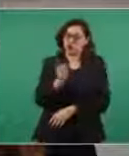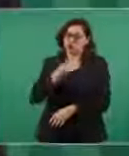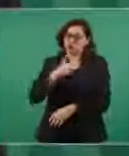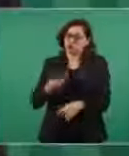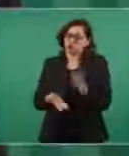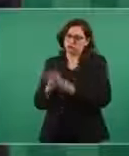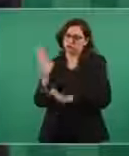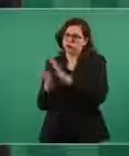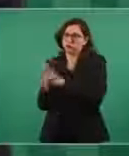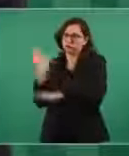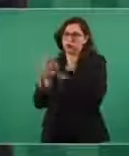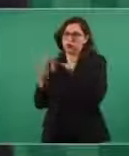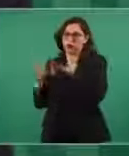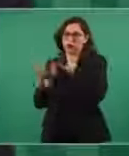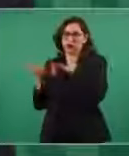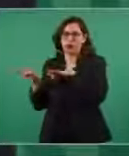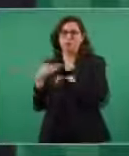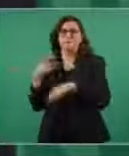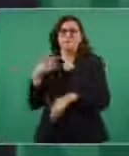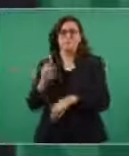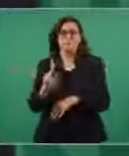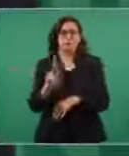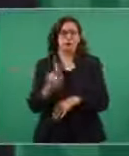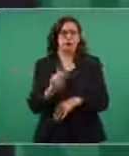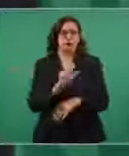pero otros